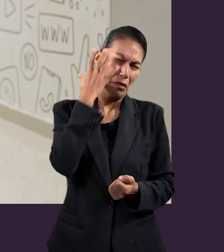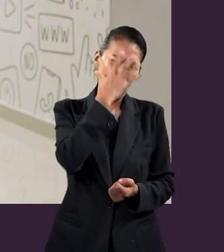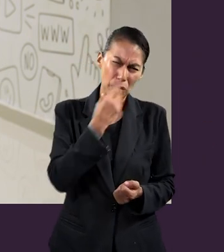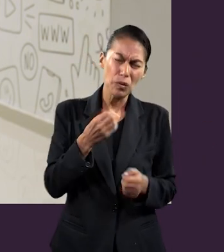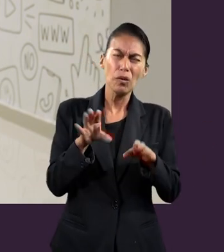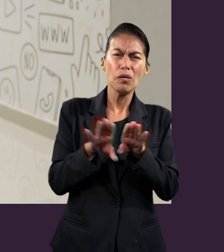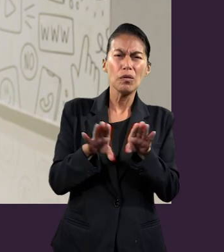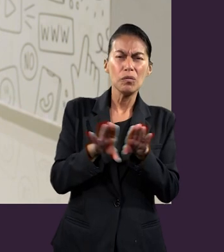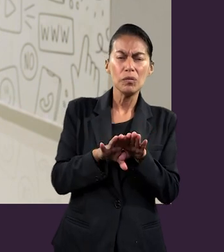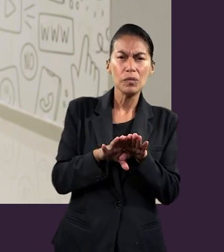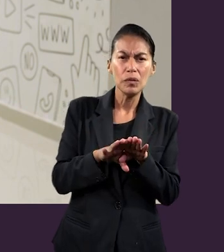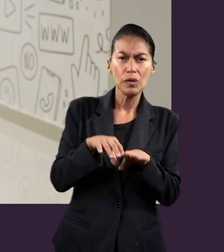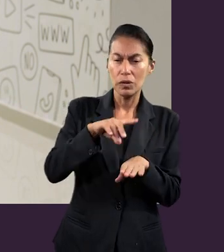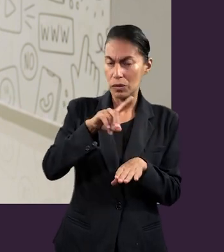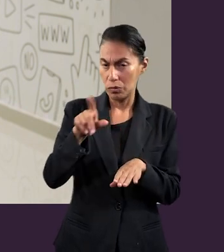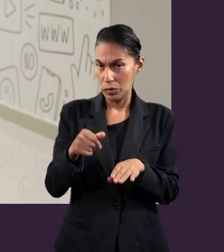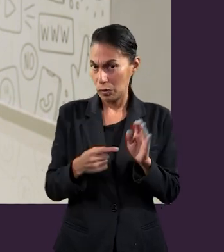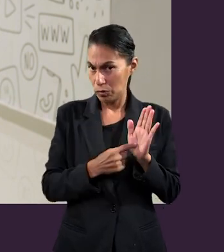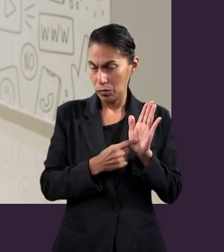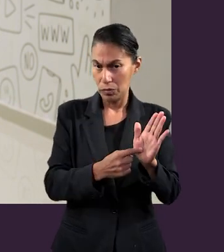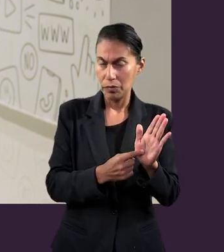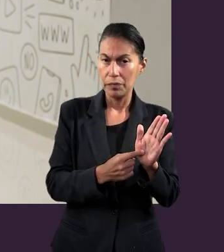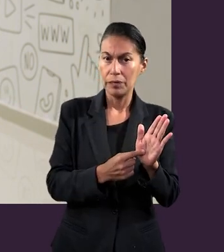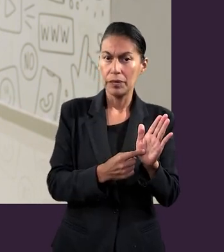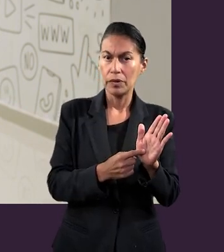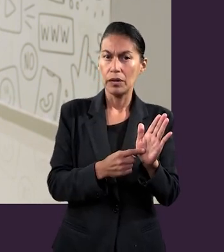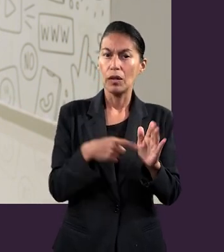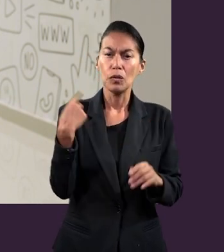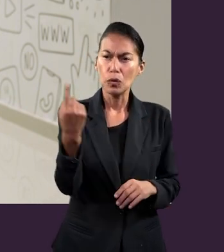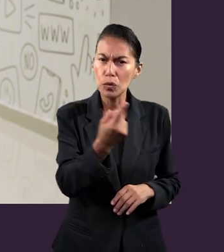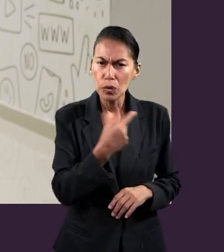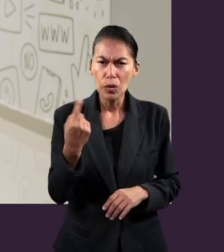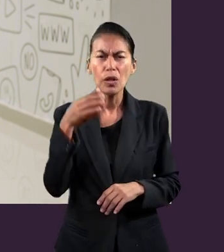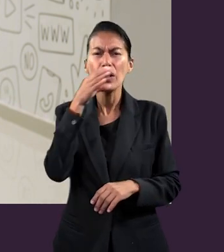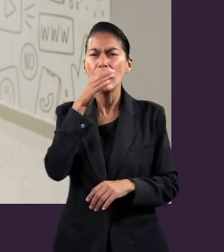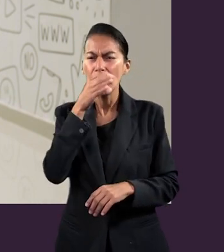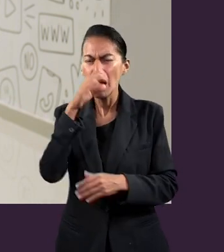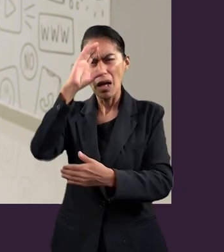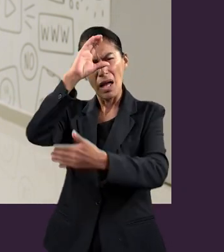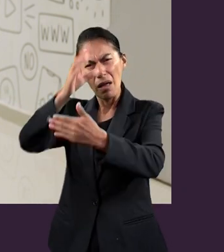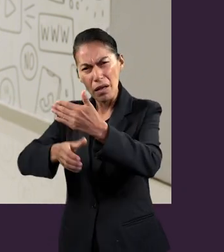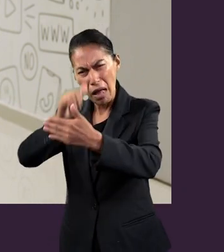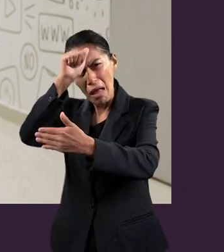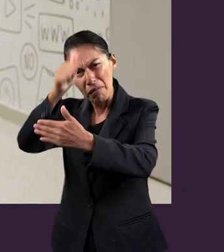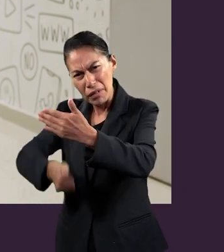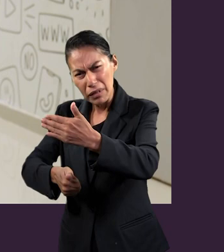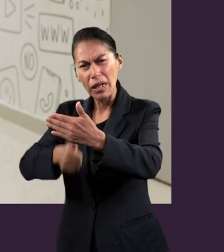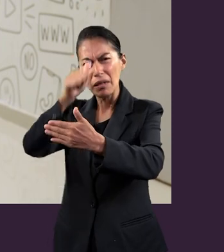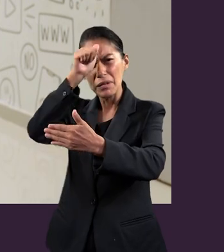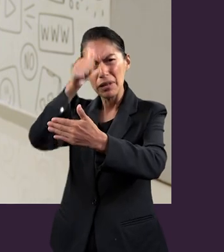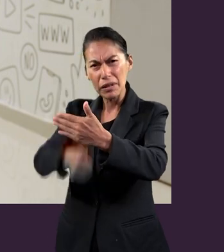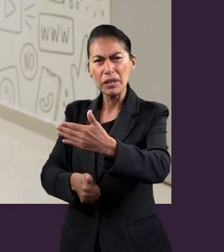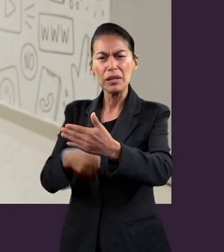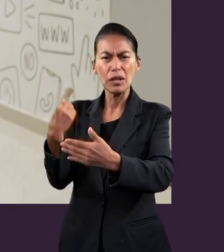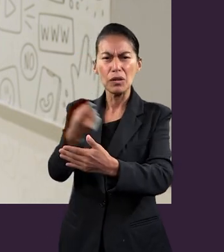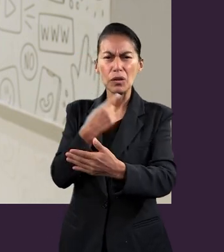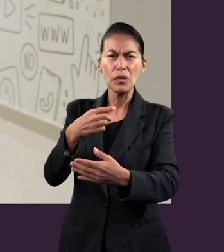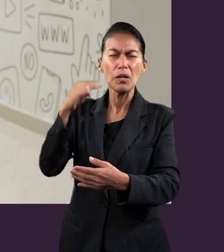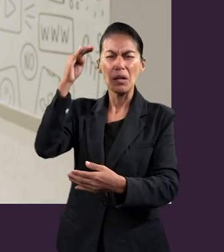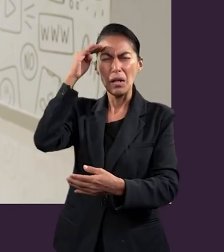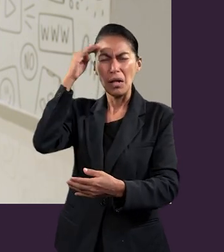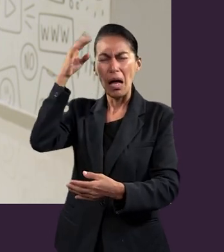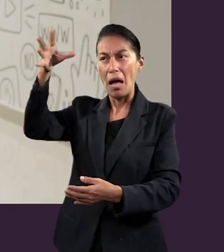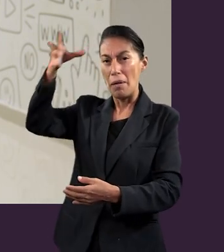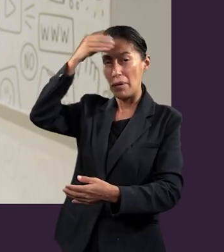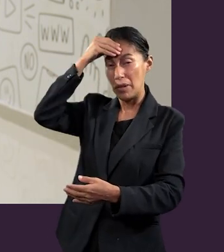cómo presenta al finalizar. Yo creo que deberíamos, como cristianos, adventistas, aprendernos de memoria.